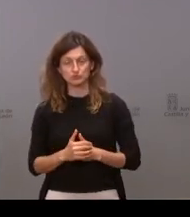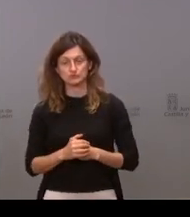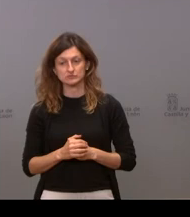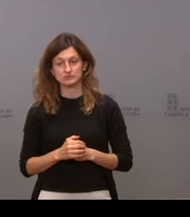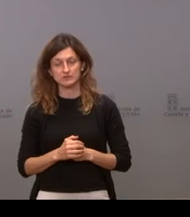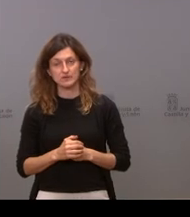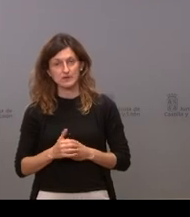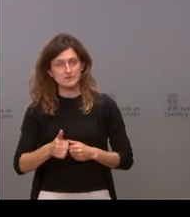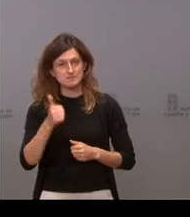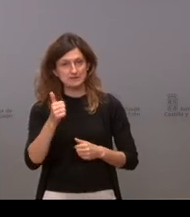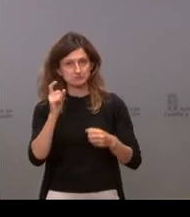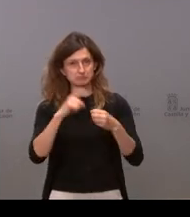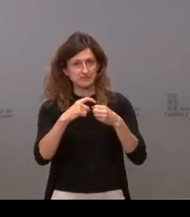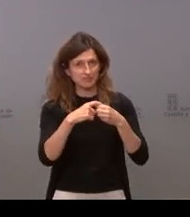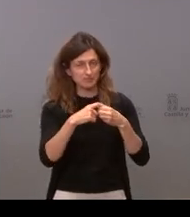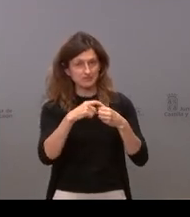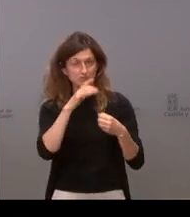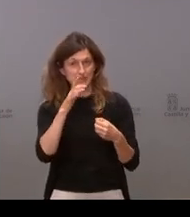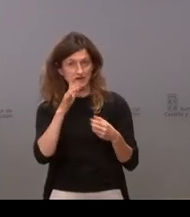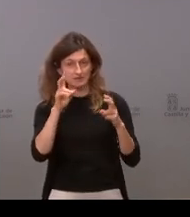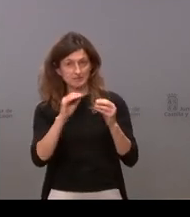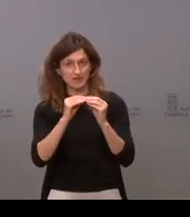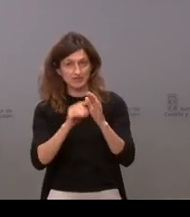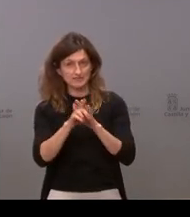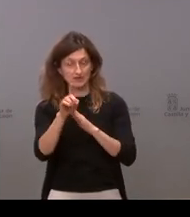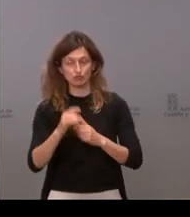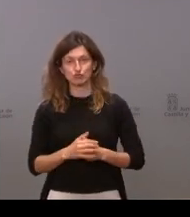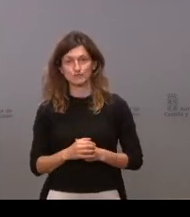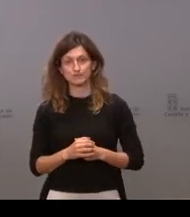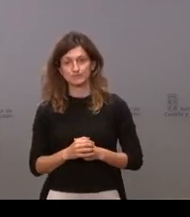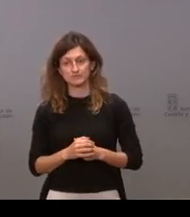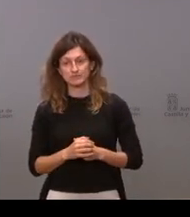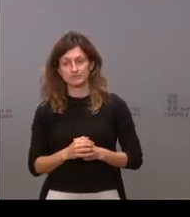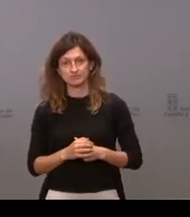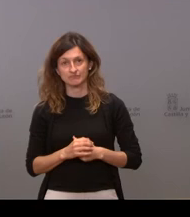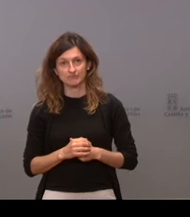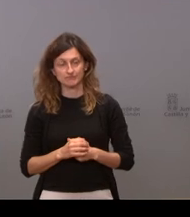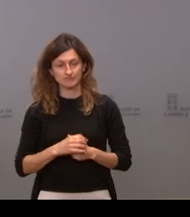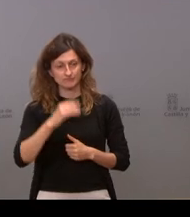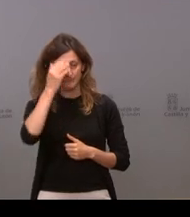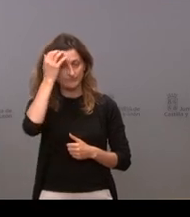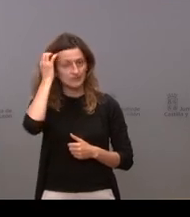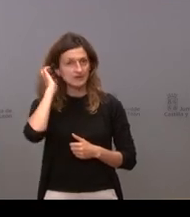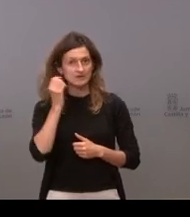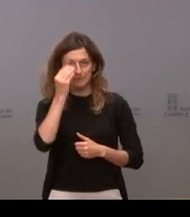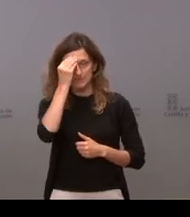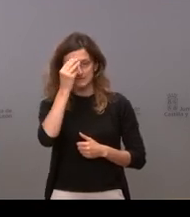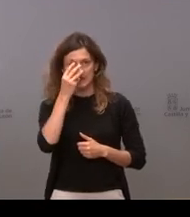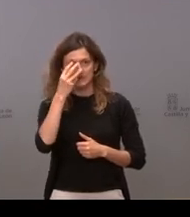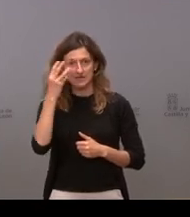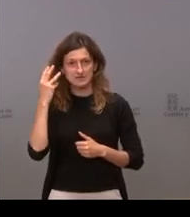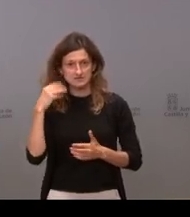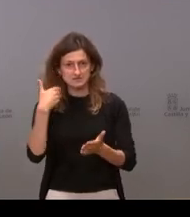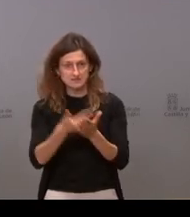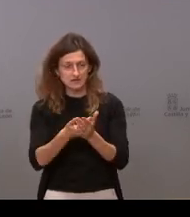más participativos para su puesta en desarrollo y si no consideran que con esos tres años para poner en marcha